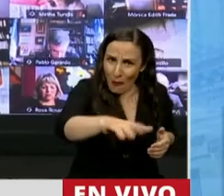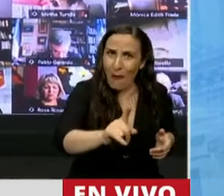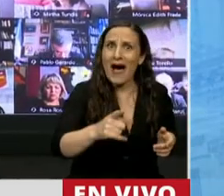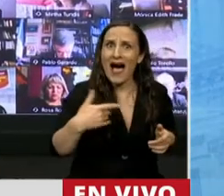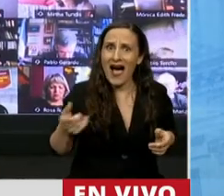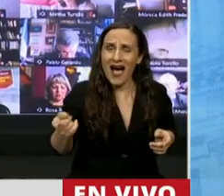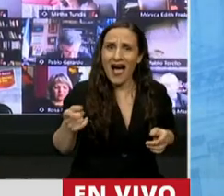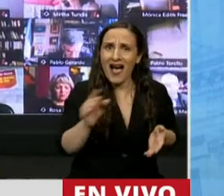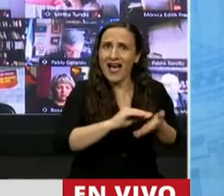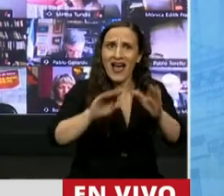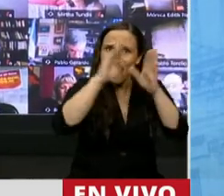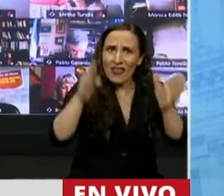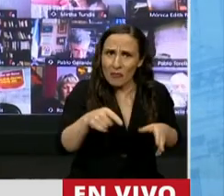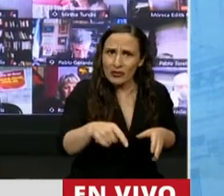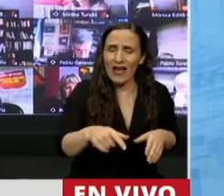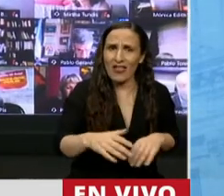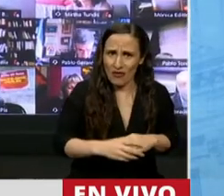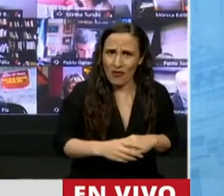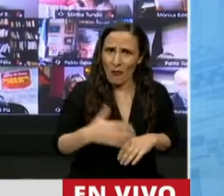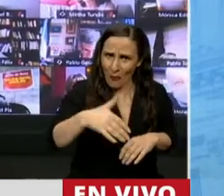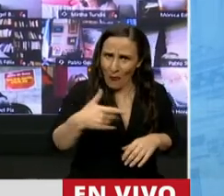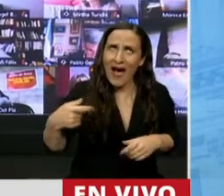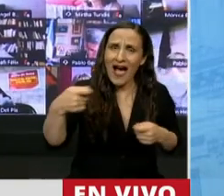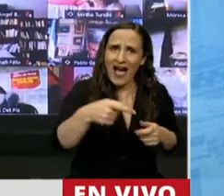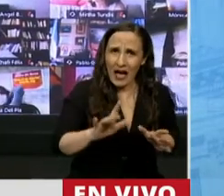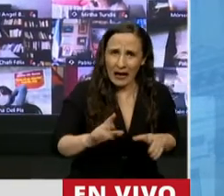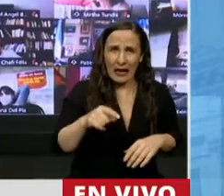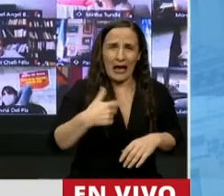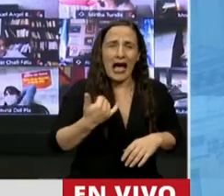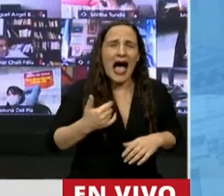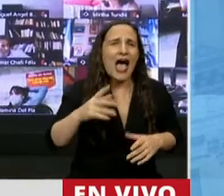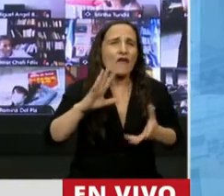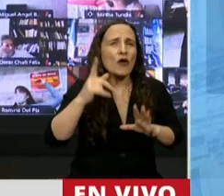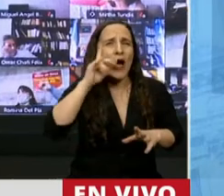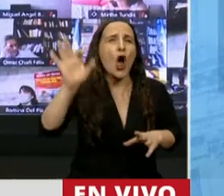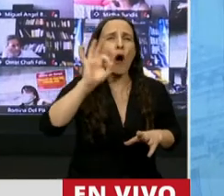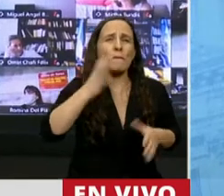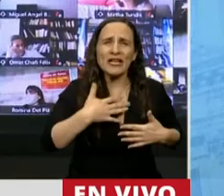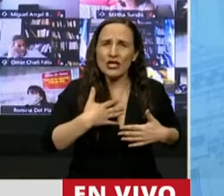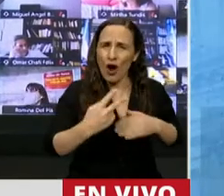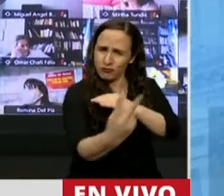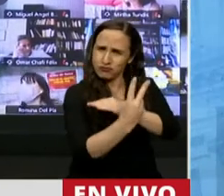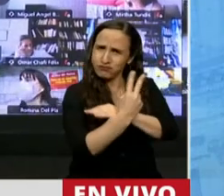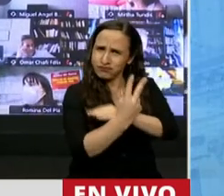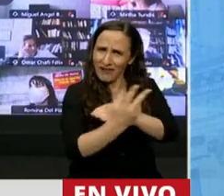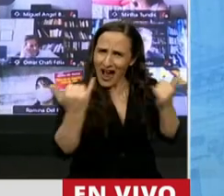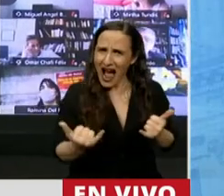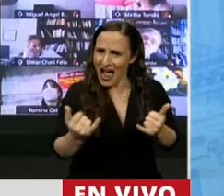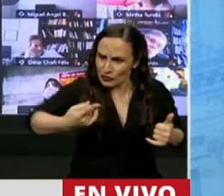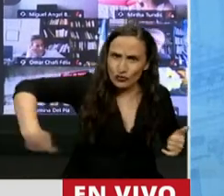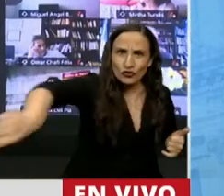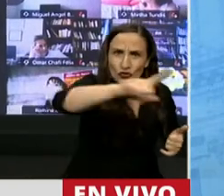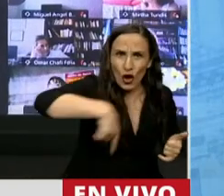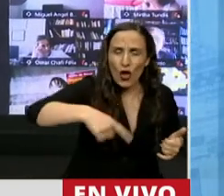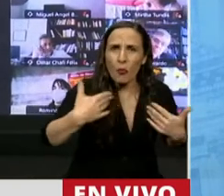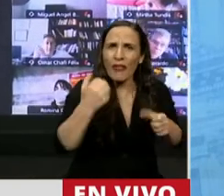la Cámara de Diputados de la Nación, ignorando la inmunidad de opinión que esta Cámara nos provee a todos para